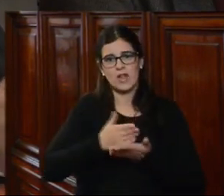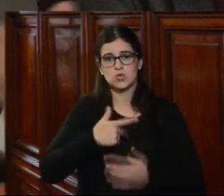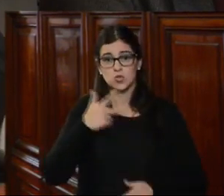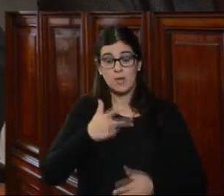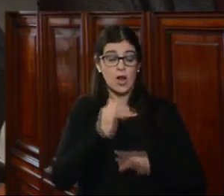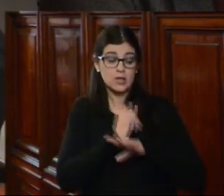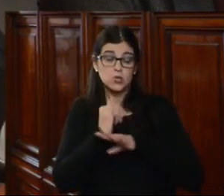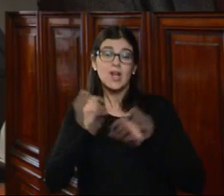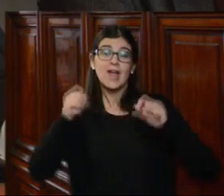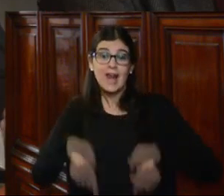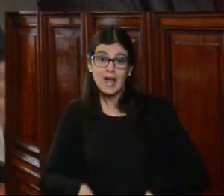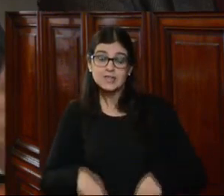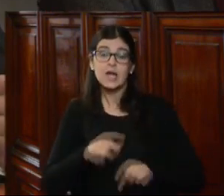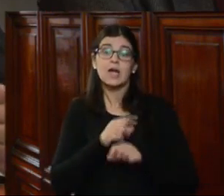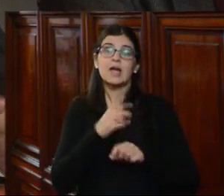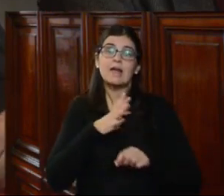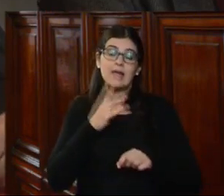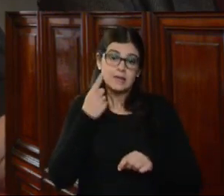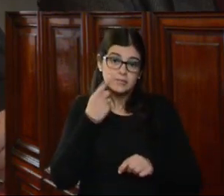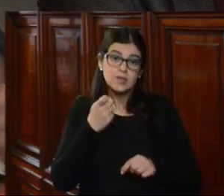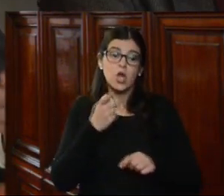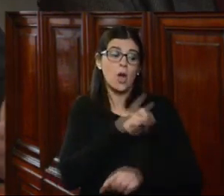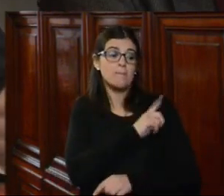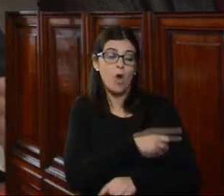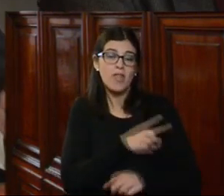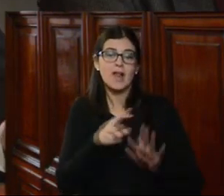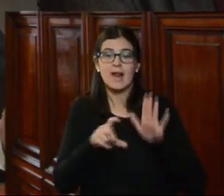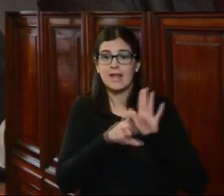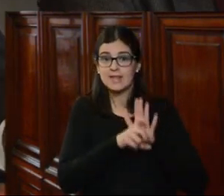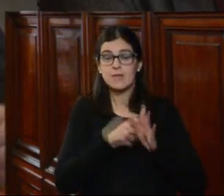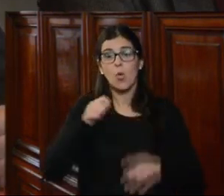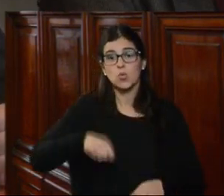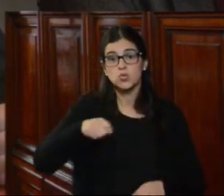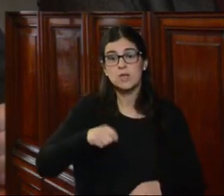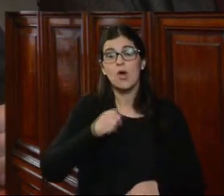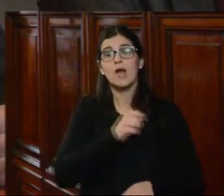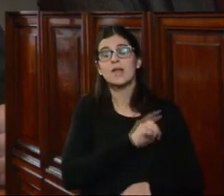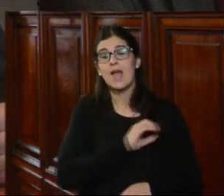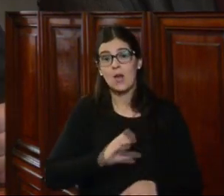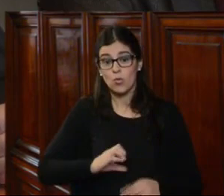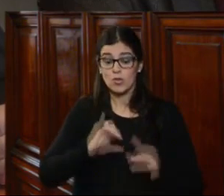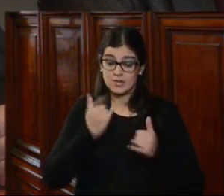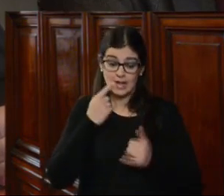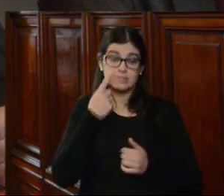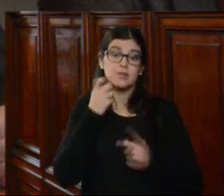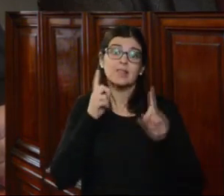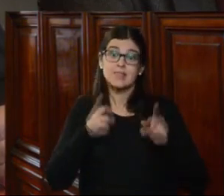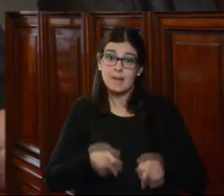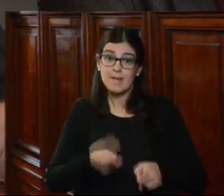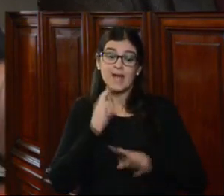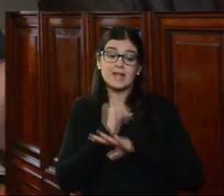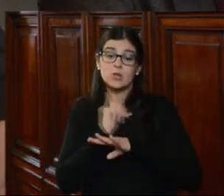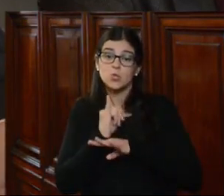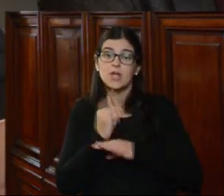Las instituciones clásicas, que ponen en pie los poderes legislativo, judicial y ejecutivo, e igualmente las